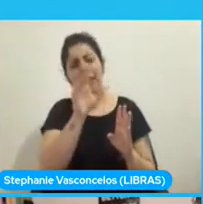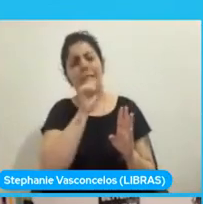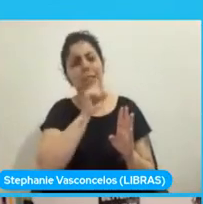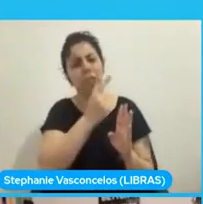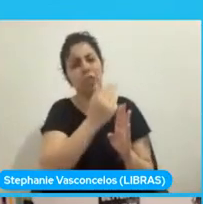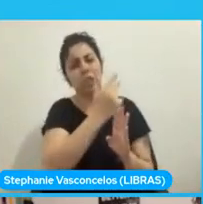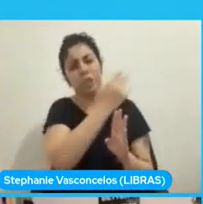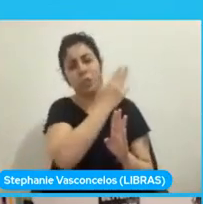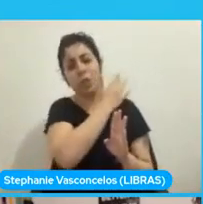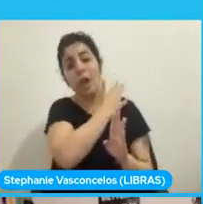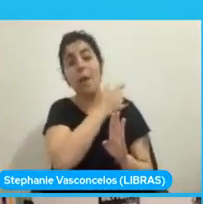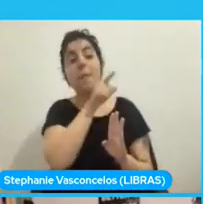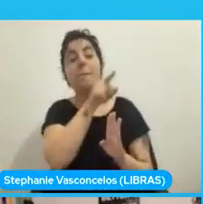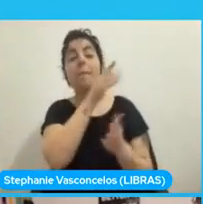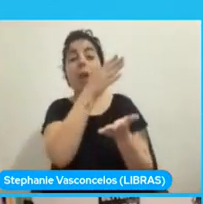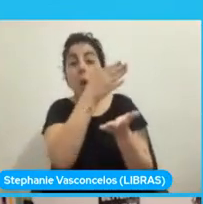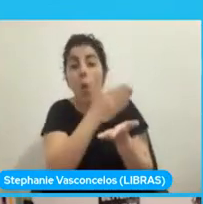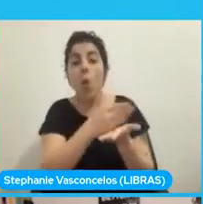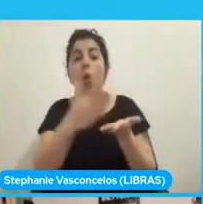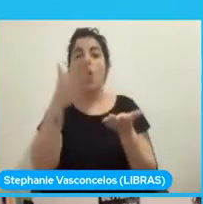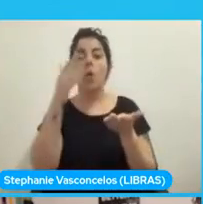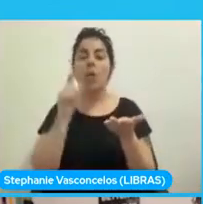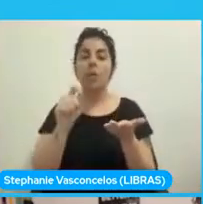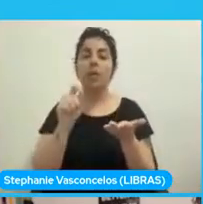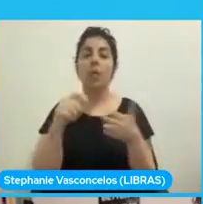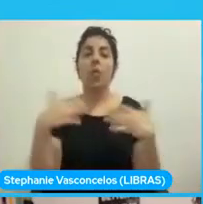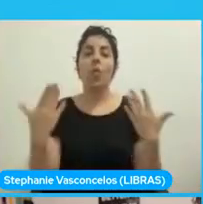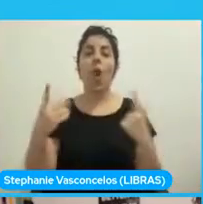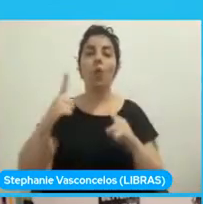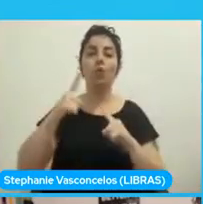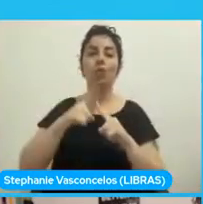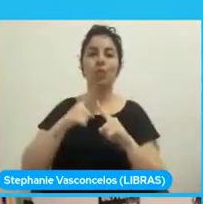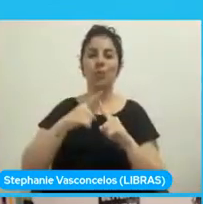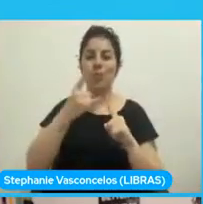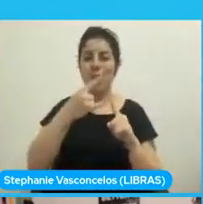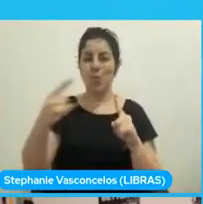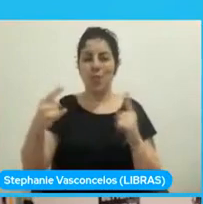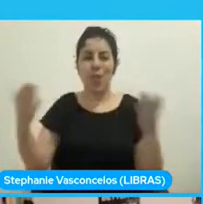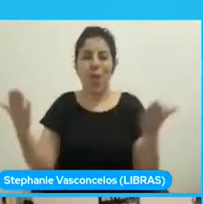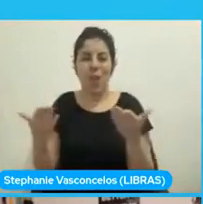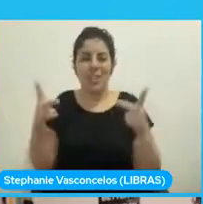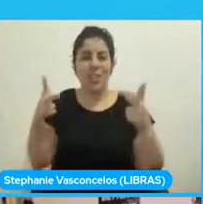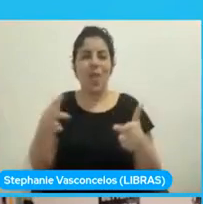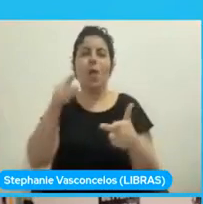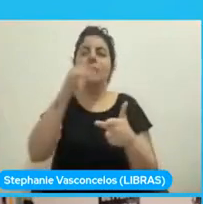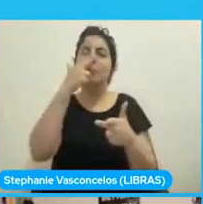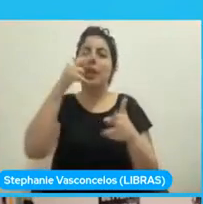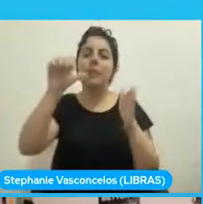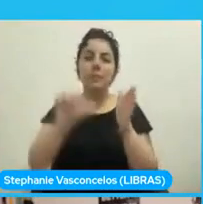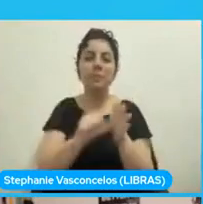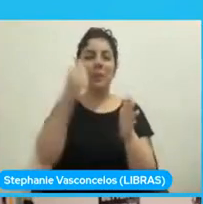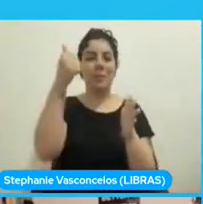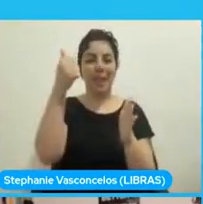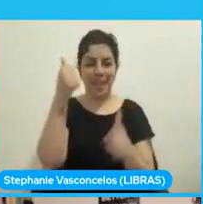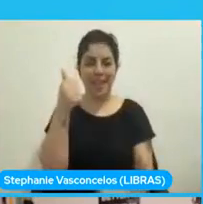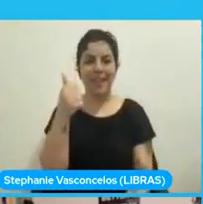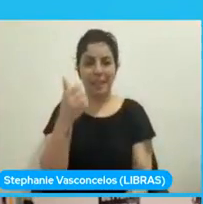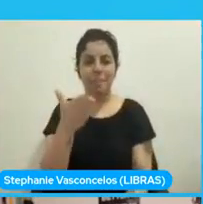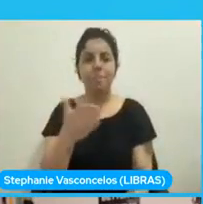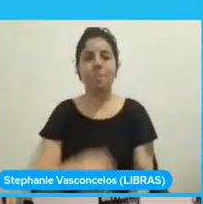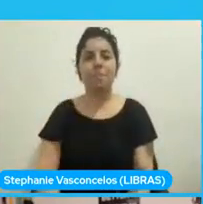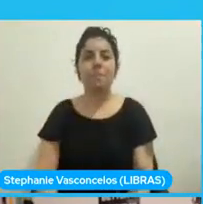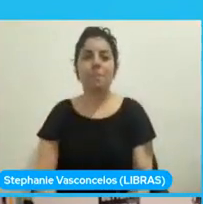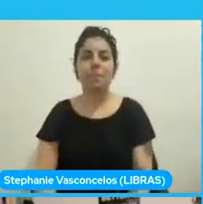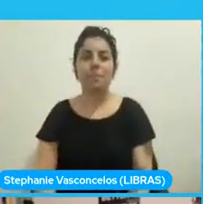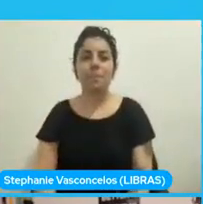el tipo de Windows que conocemos hasta ahora. Y voy a tratar